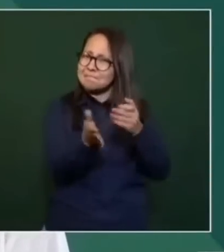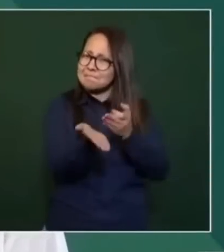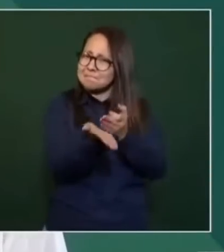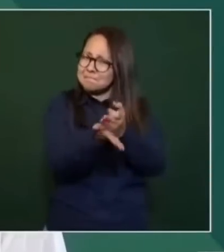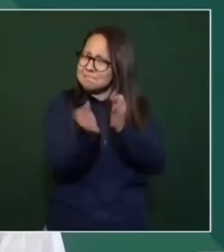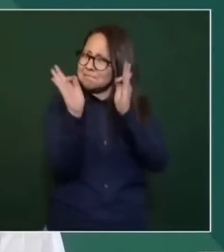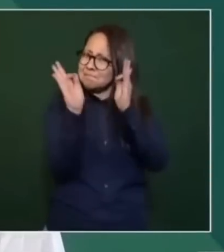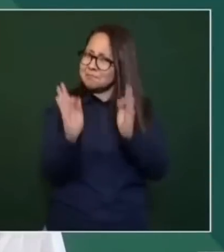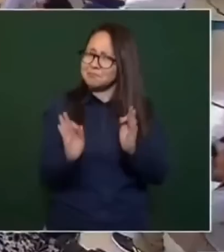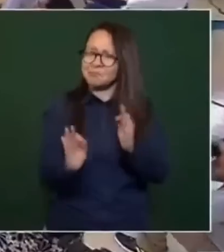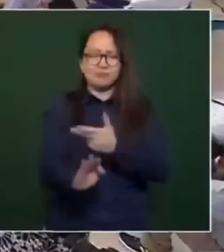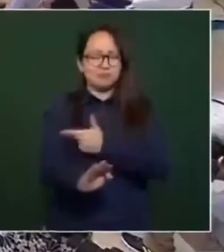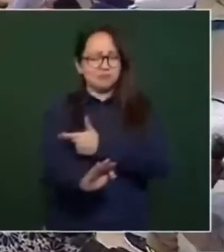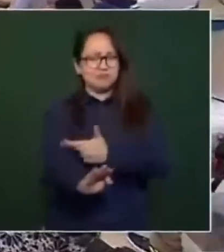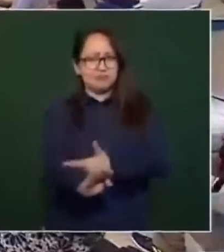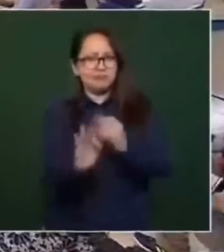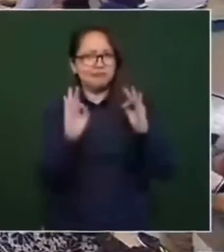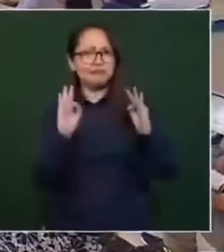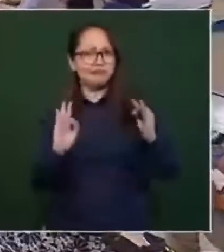De moralidad.